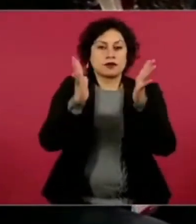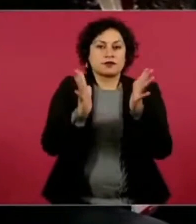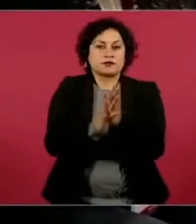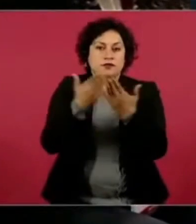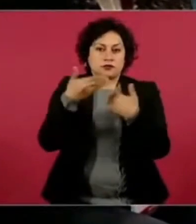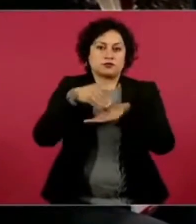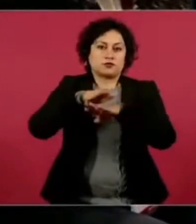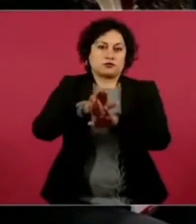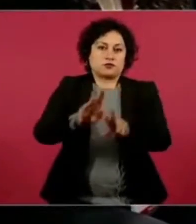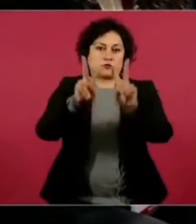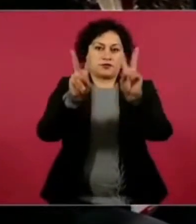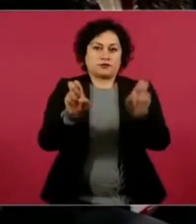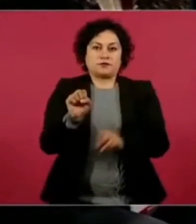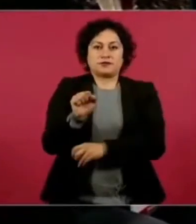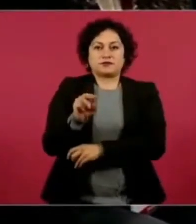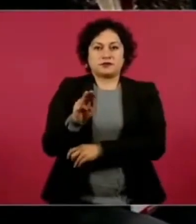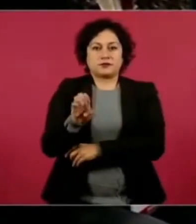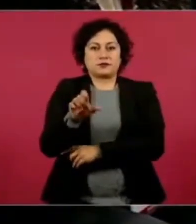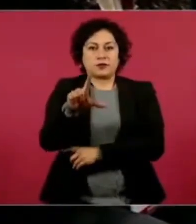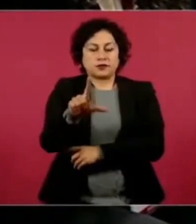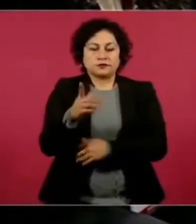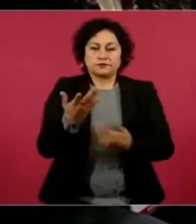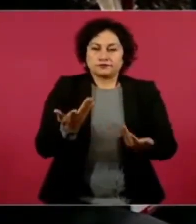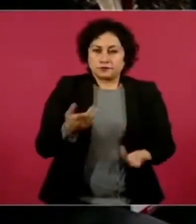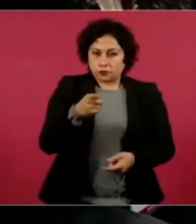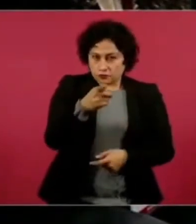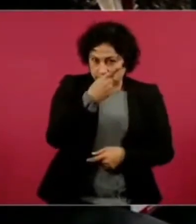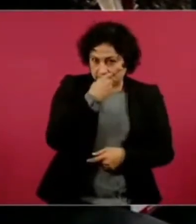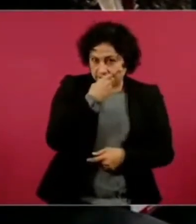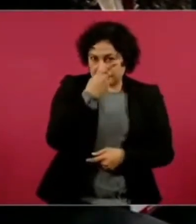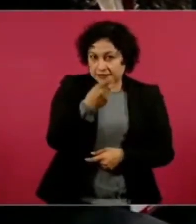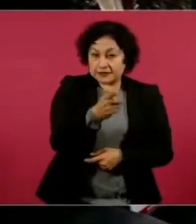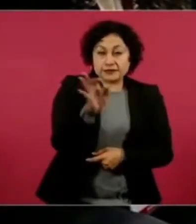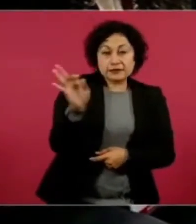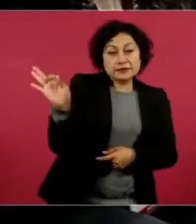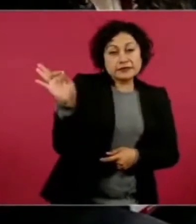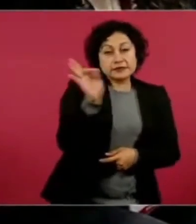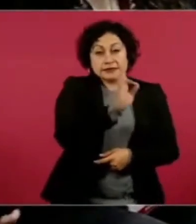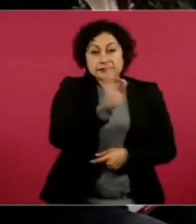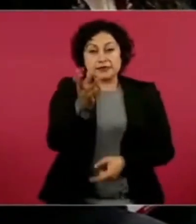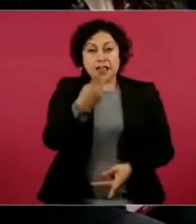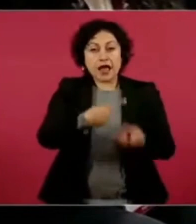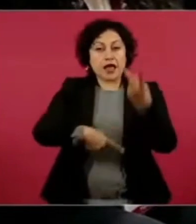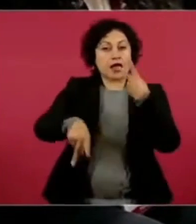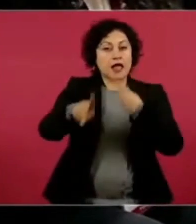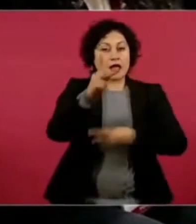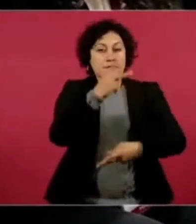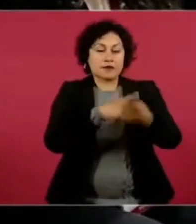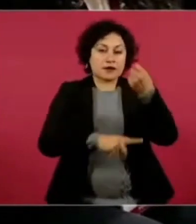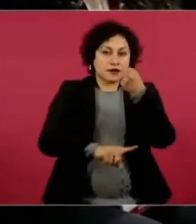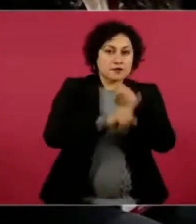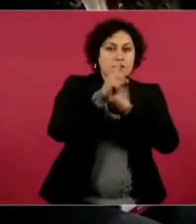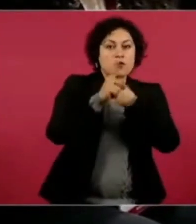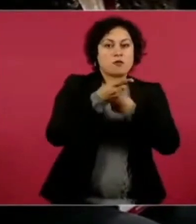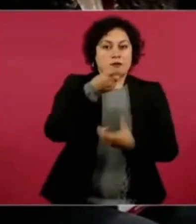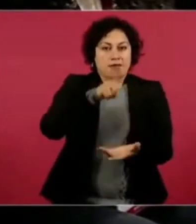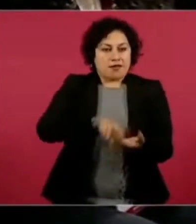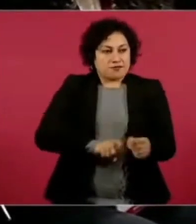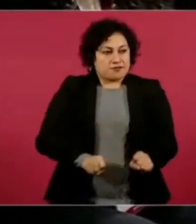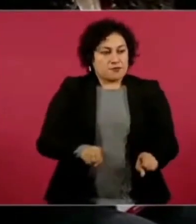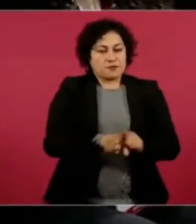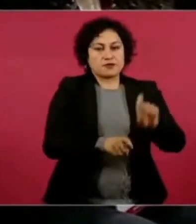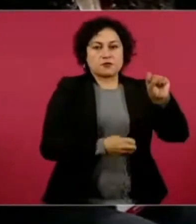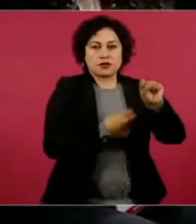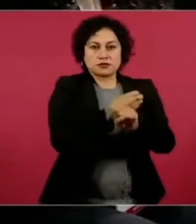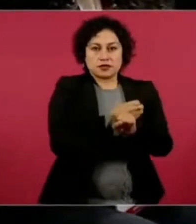Samuel García. Está diciendo que este posible golpe de Estado, como lo mencionó, vendría desde la Suprema Corte en caso de que no lo dejen